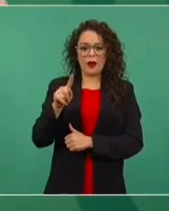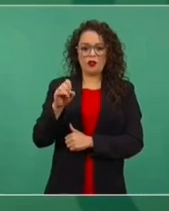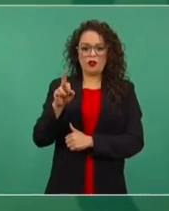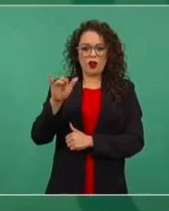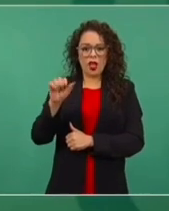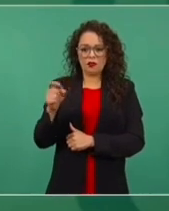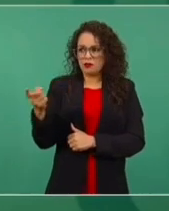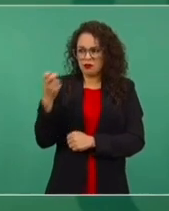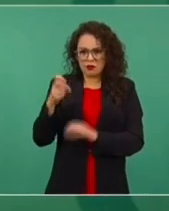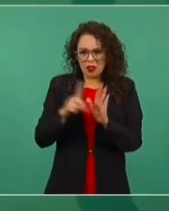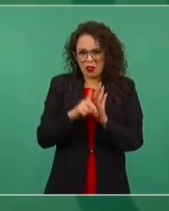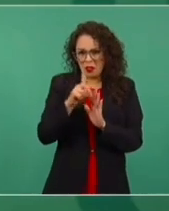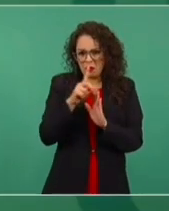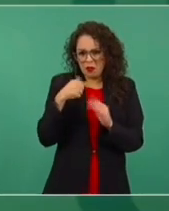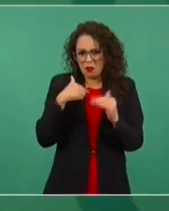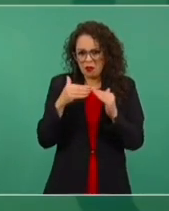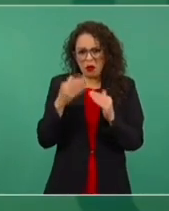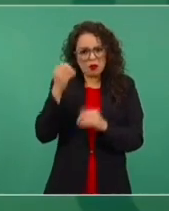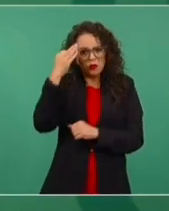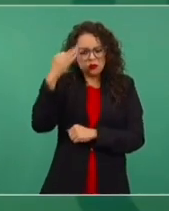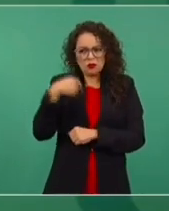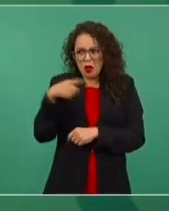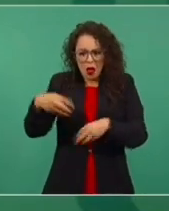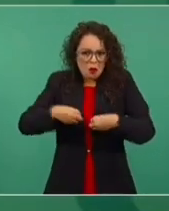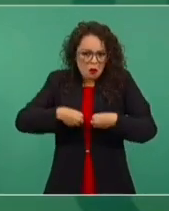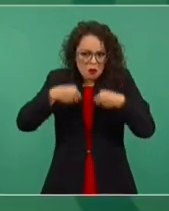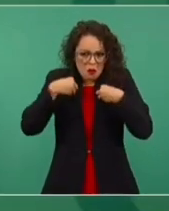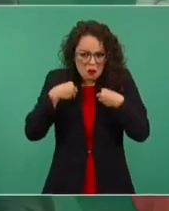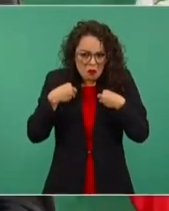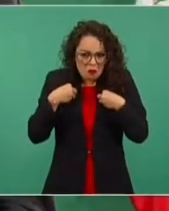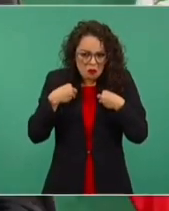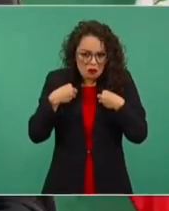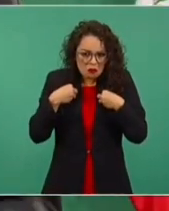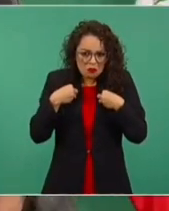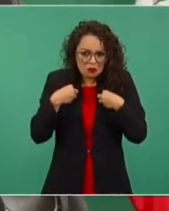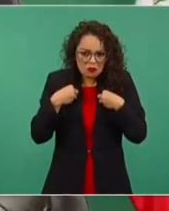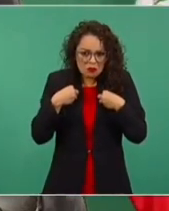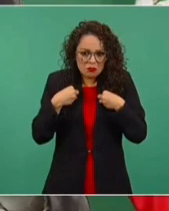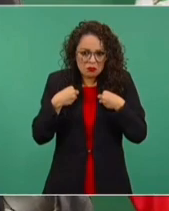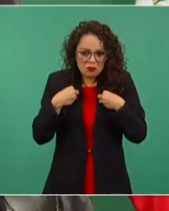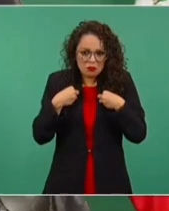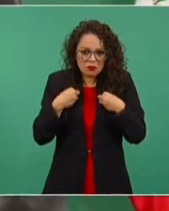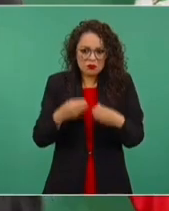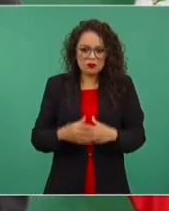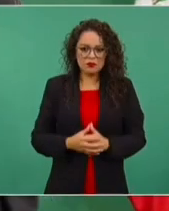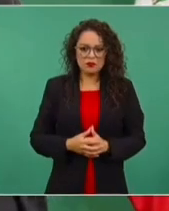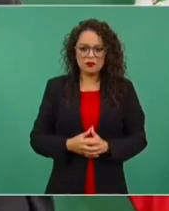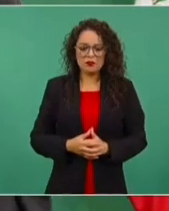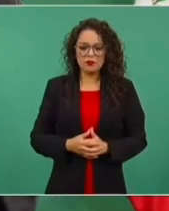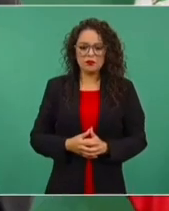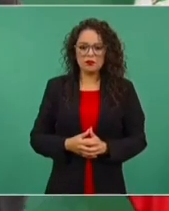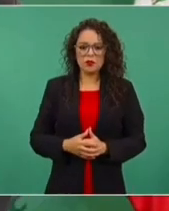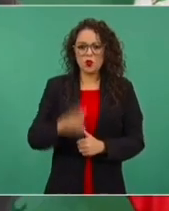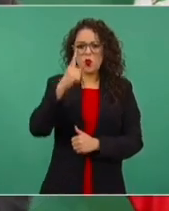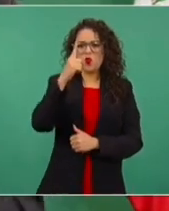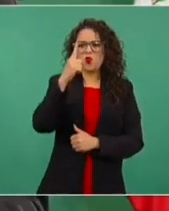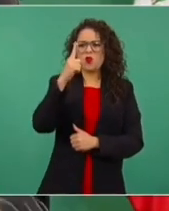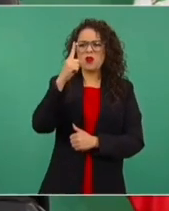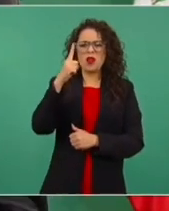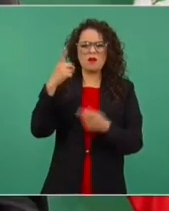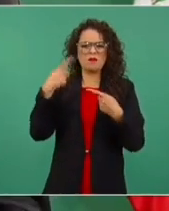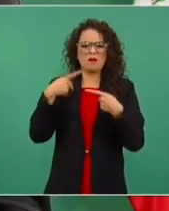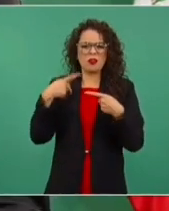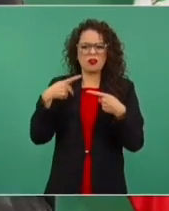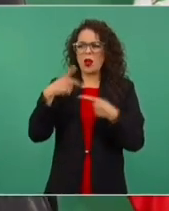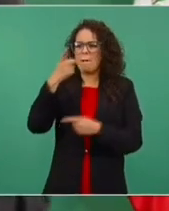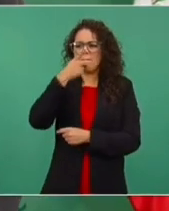en un departamento, viví mucho tiempo y me cuenta una persona que me fue